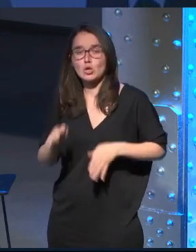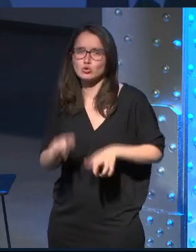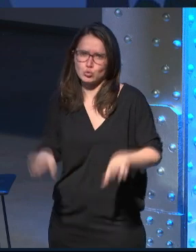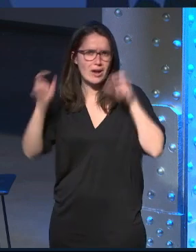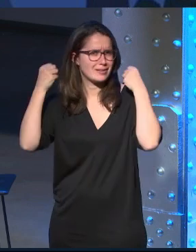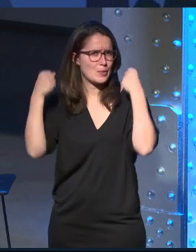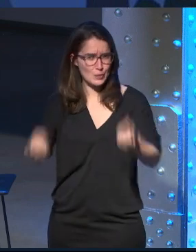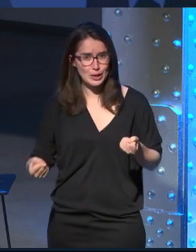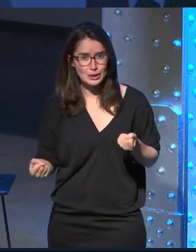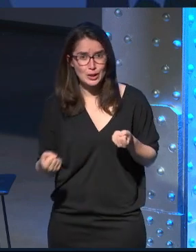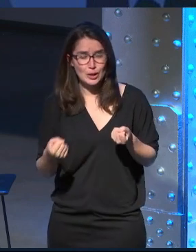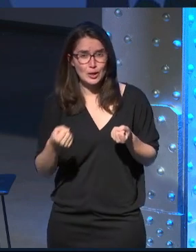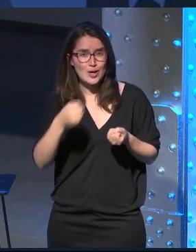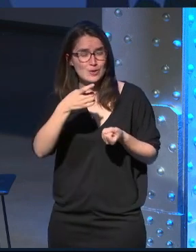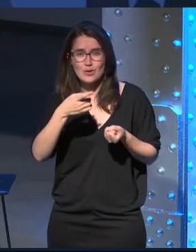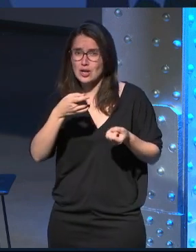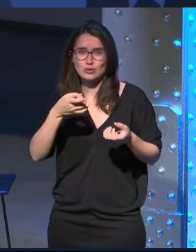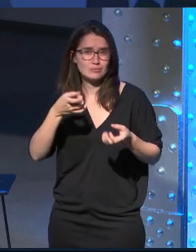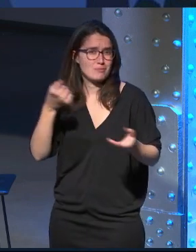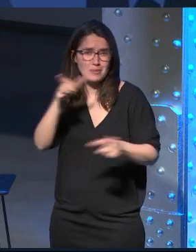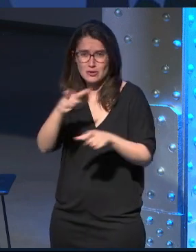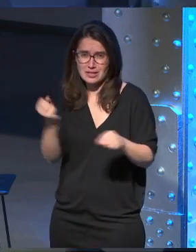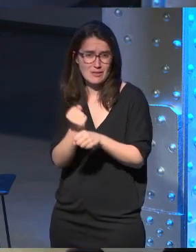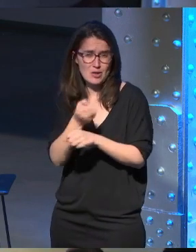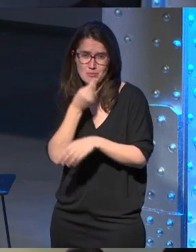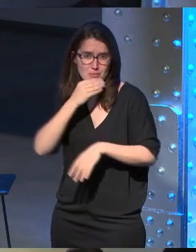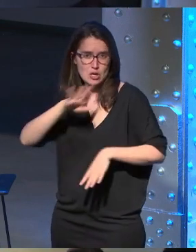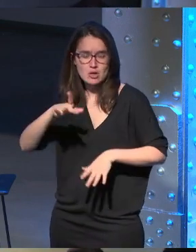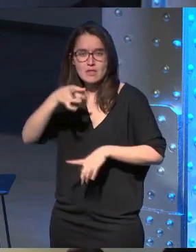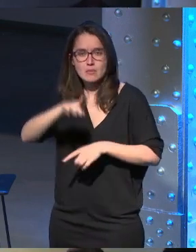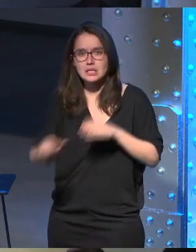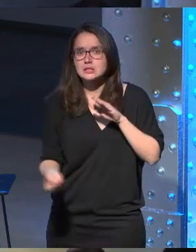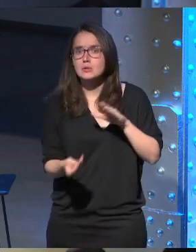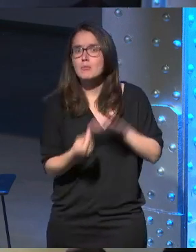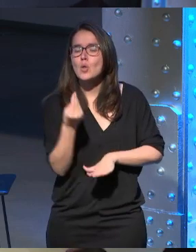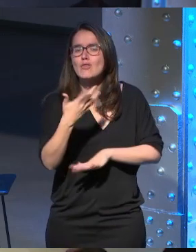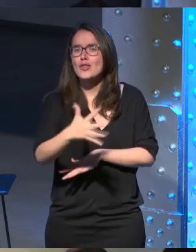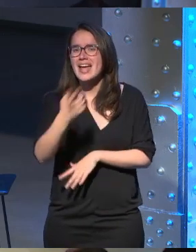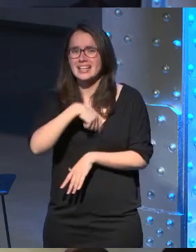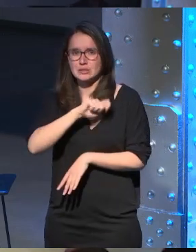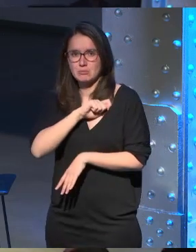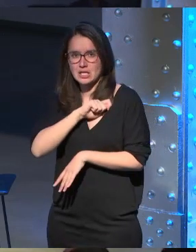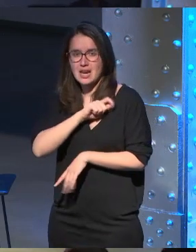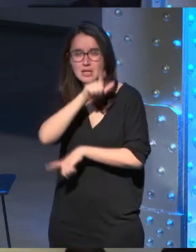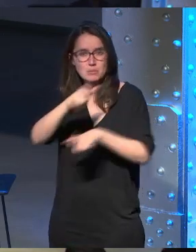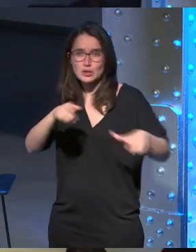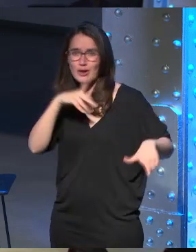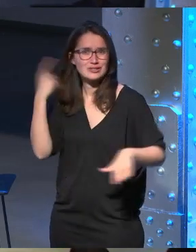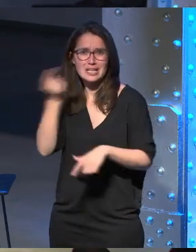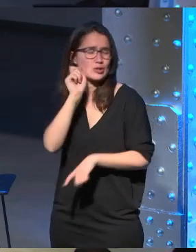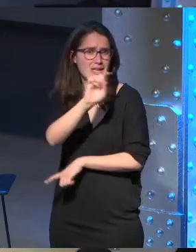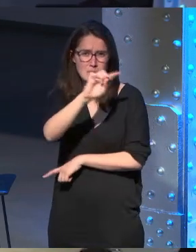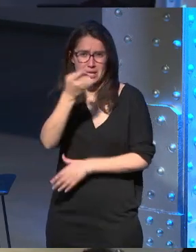de tener uno de los equipos más brillantes con los que he trabajado en mi vida y además producíamos en España que como os he dicho somos la gente más talentosa y además